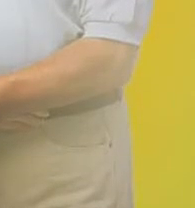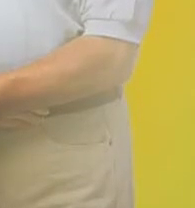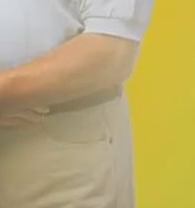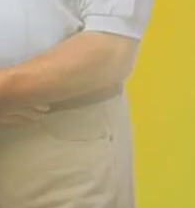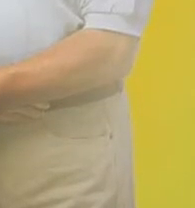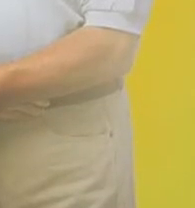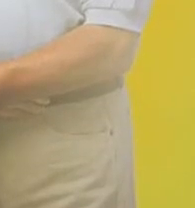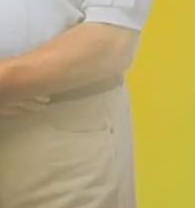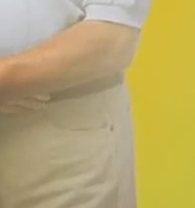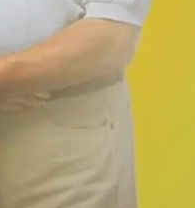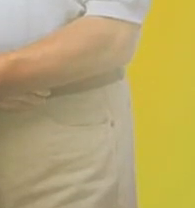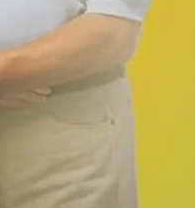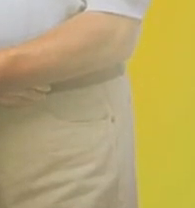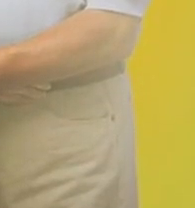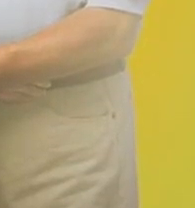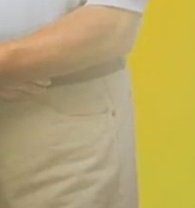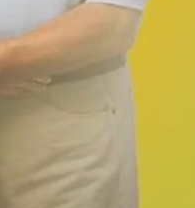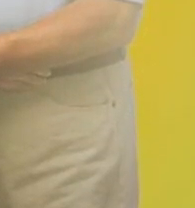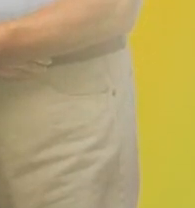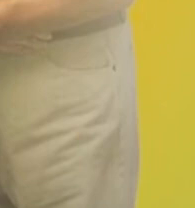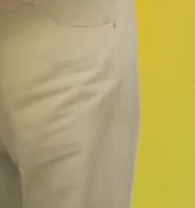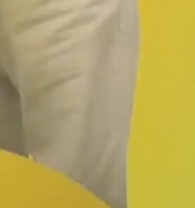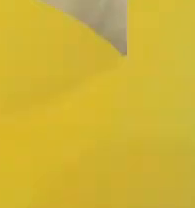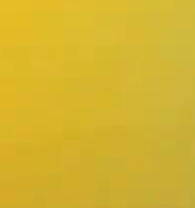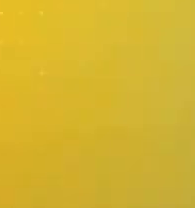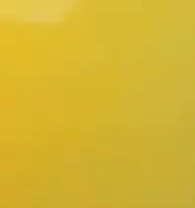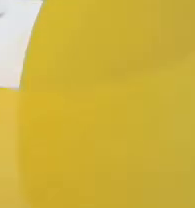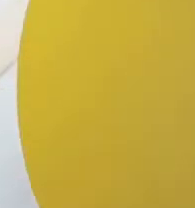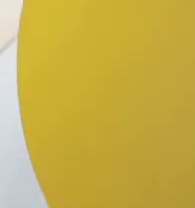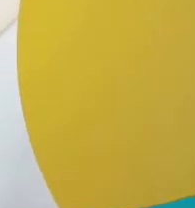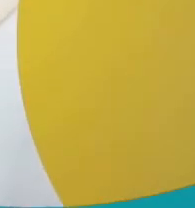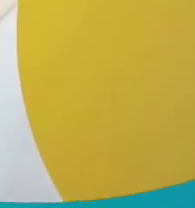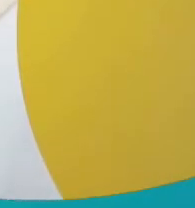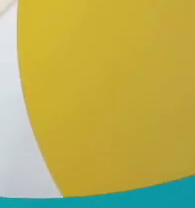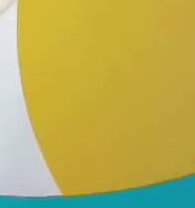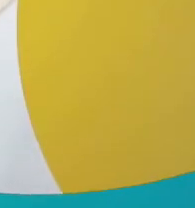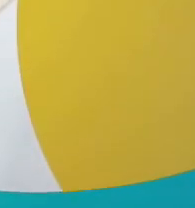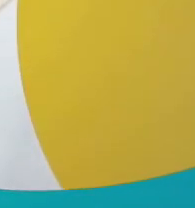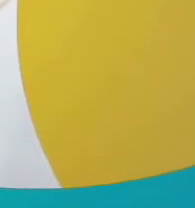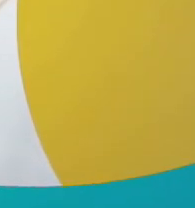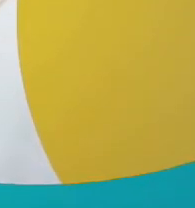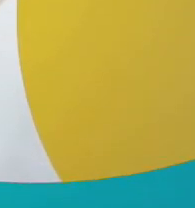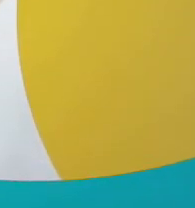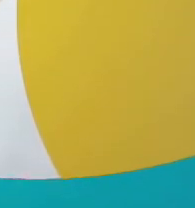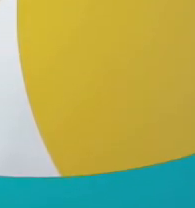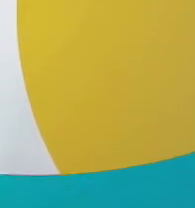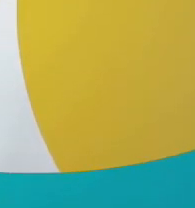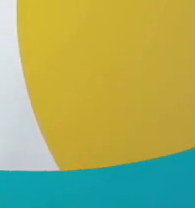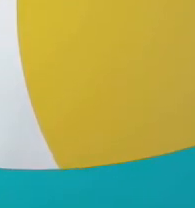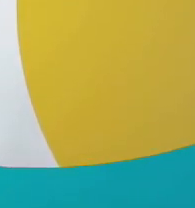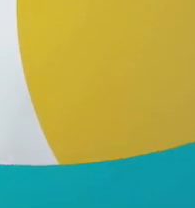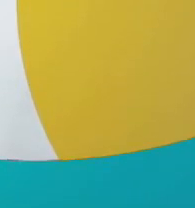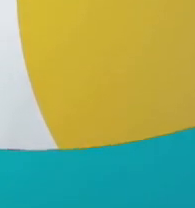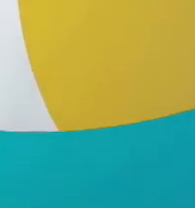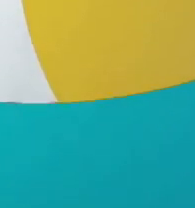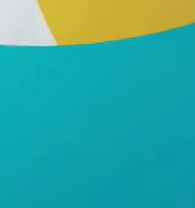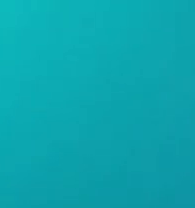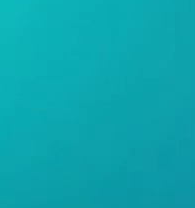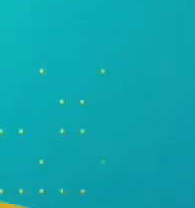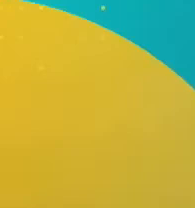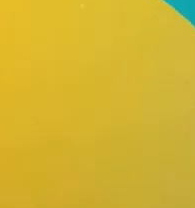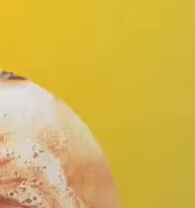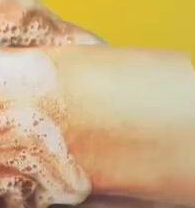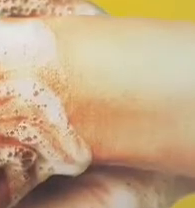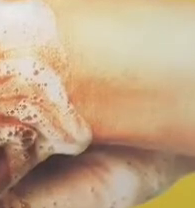Disminuido las restricciones para niños y adultos mayores, tenemos que cuidarnos mucho más. Antes de salir, no olvides tu cubrebocas y el de tus